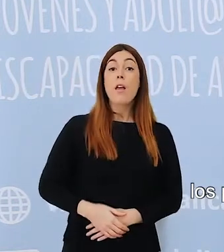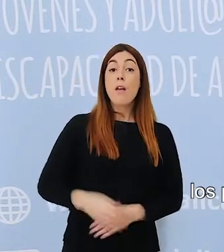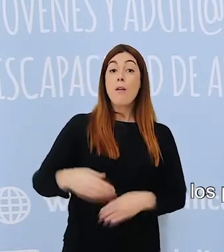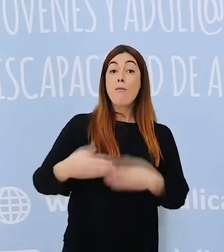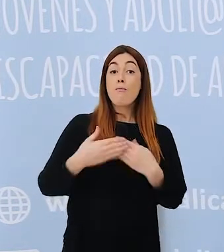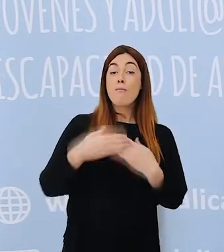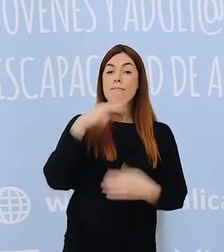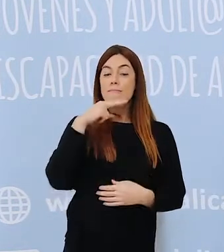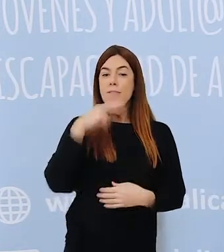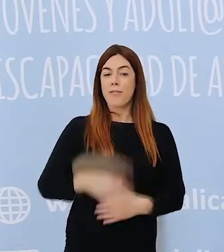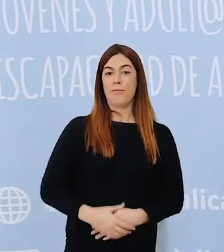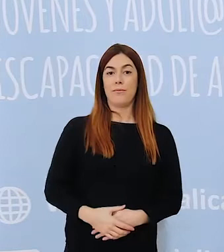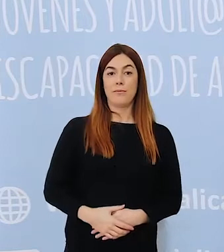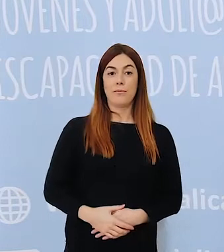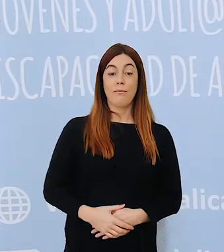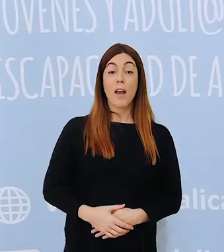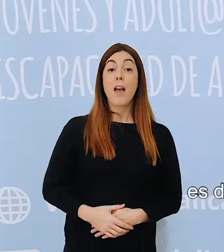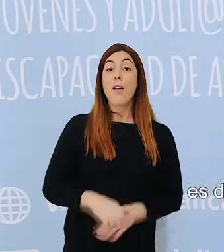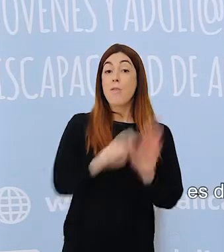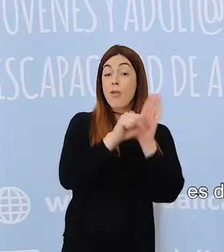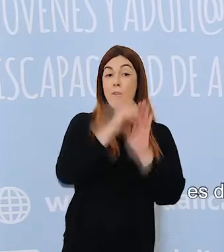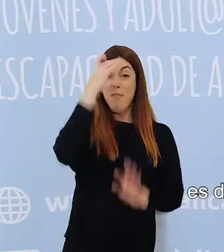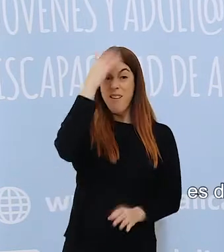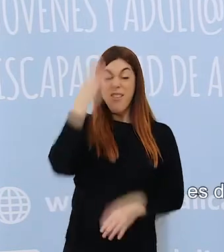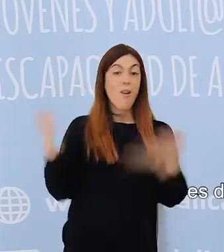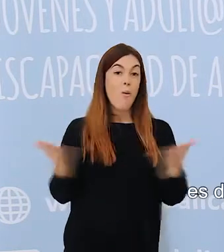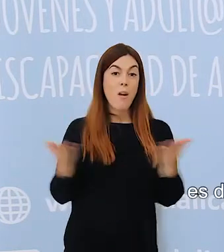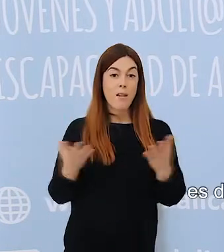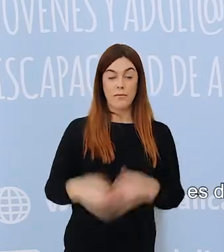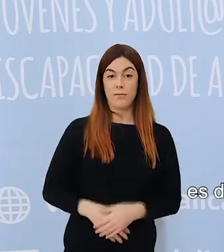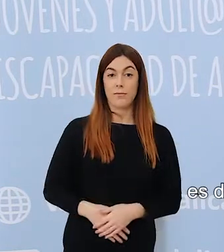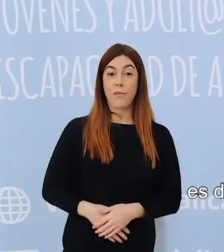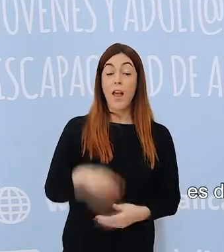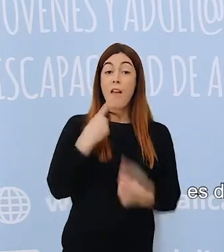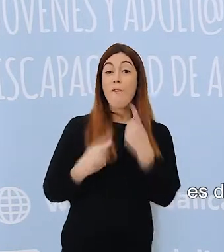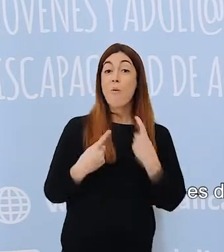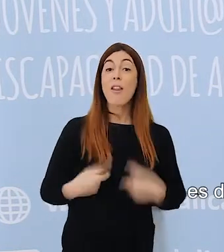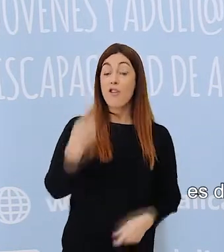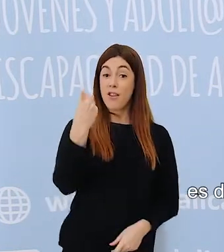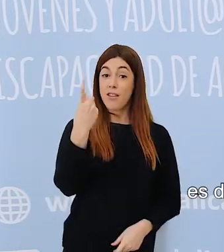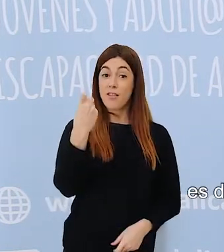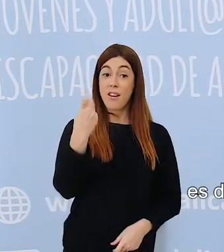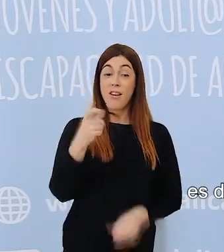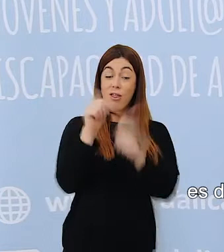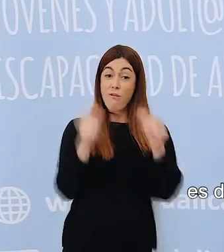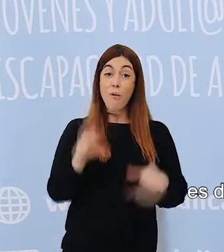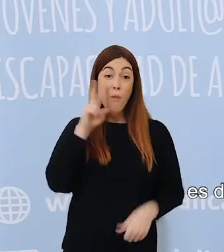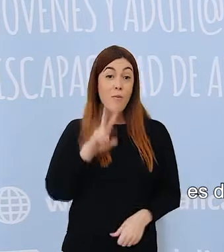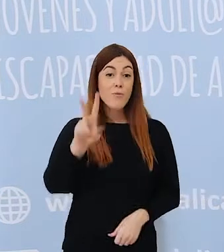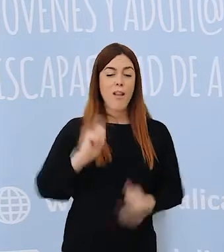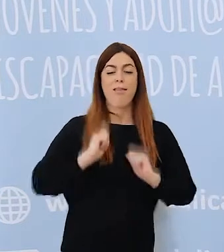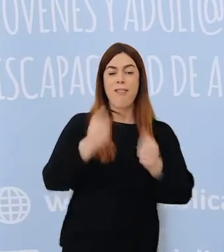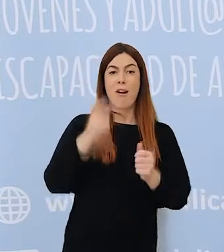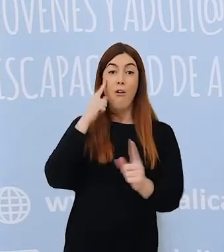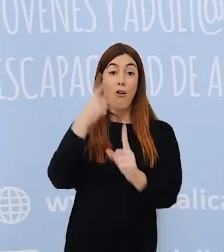tráfico o en la puerta de los servicios. Y es que la idea del pictograma es dar la información necesaria de manera visual